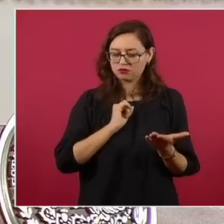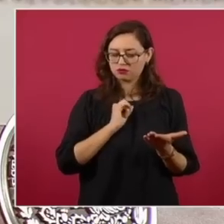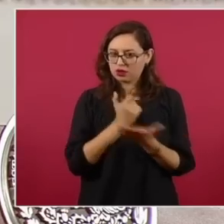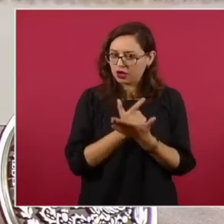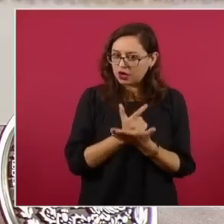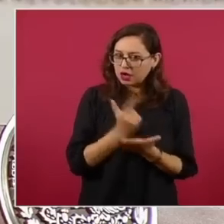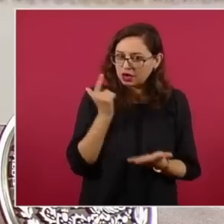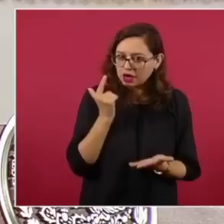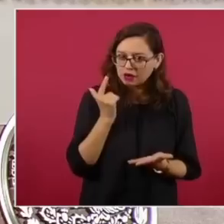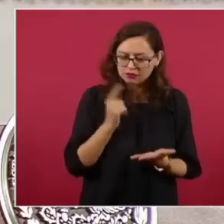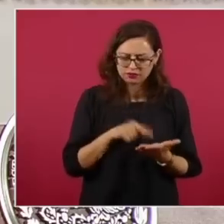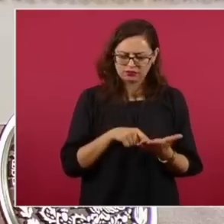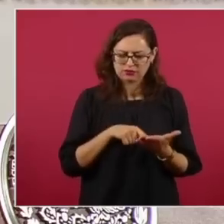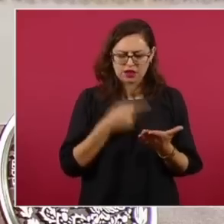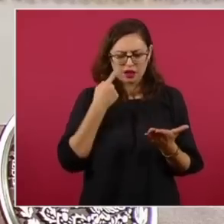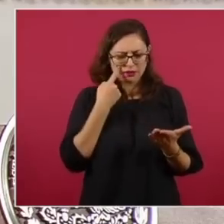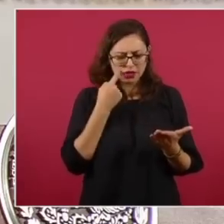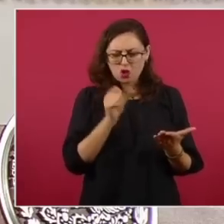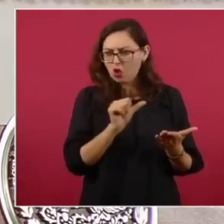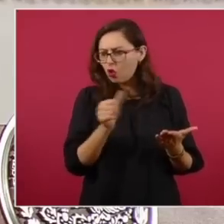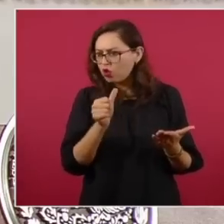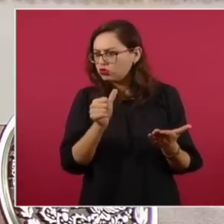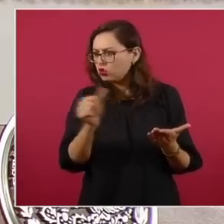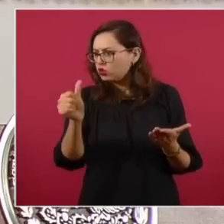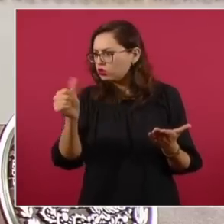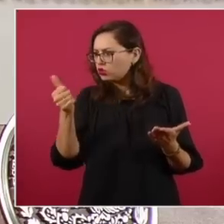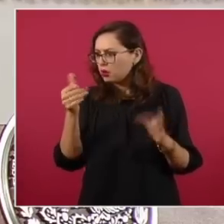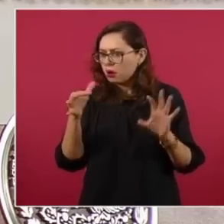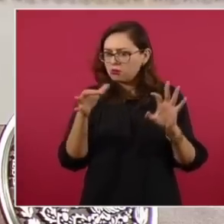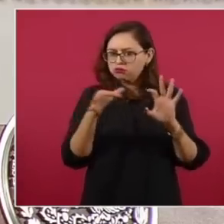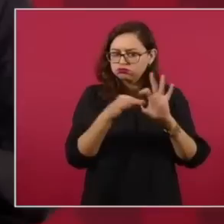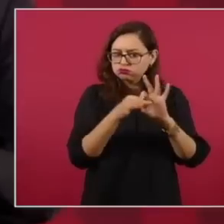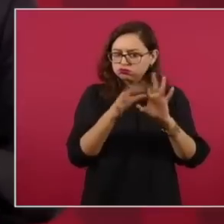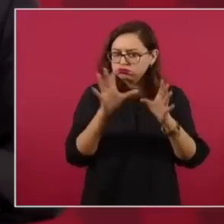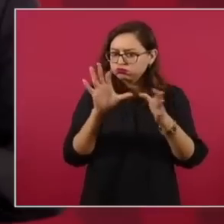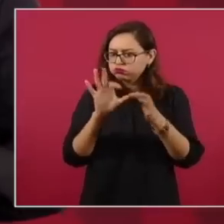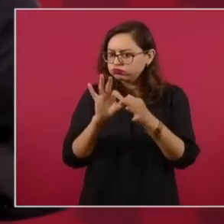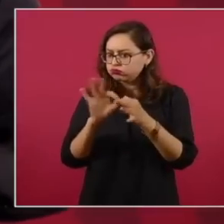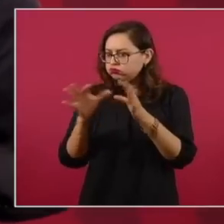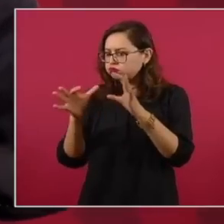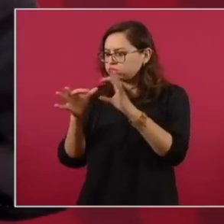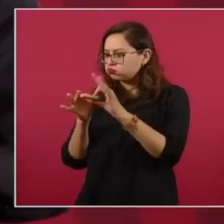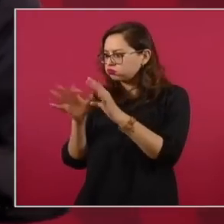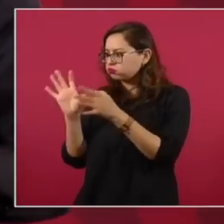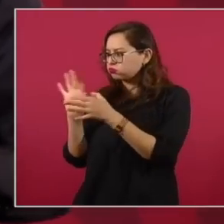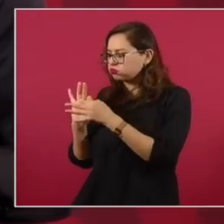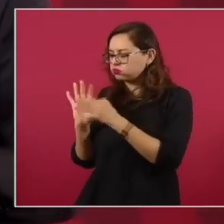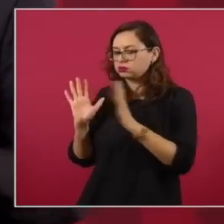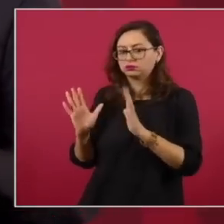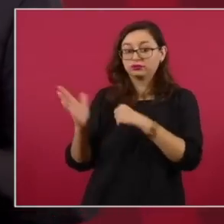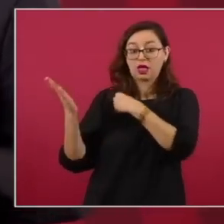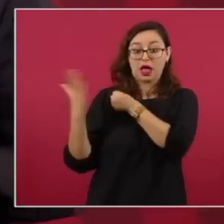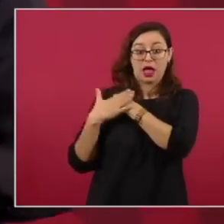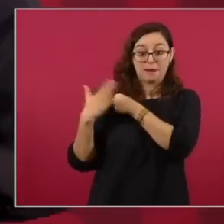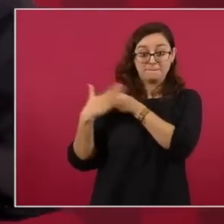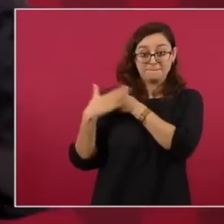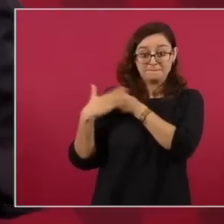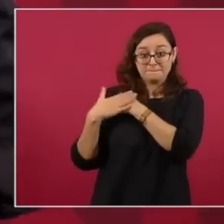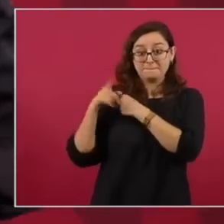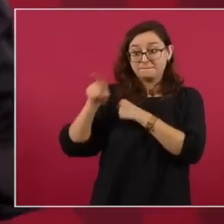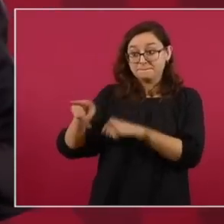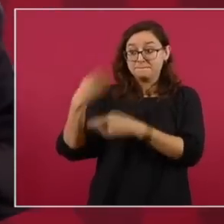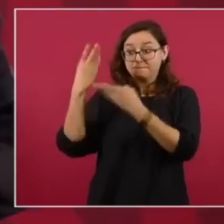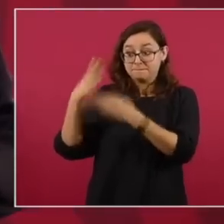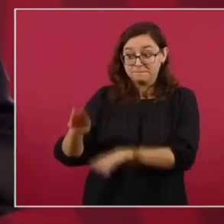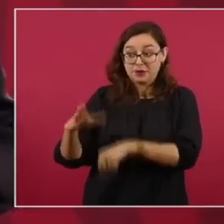vinculado con otras reportes o avisos, reportes se llama cuando vienen de los bancos y del